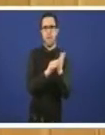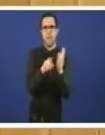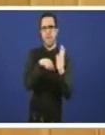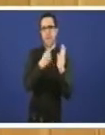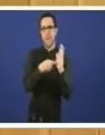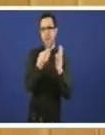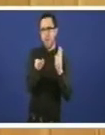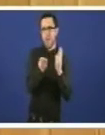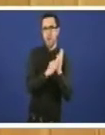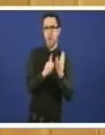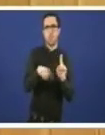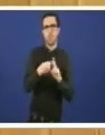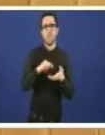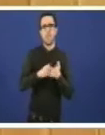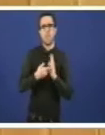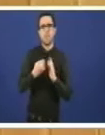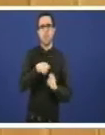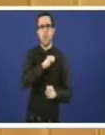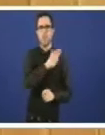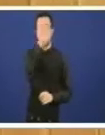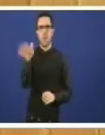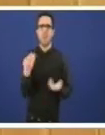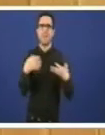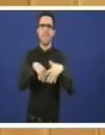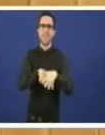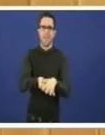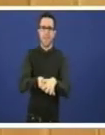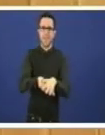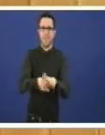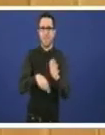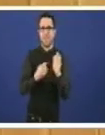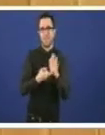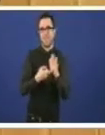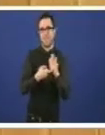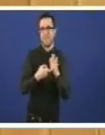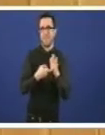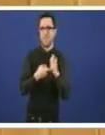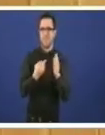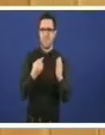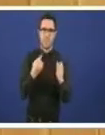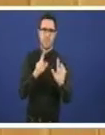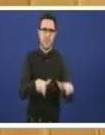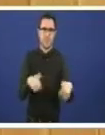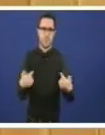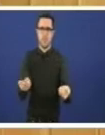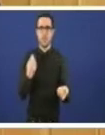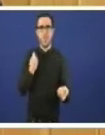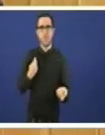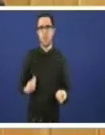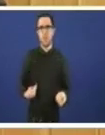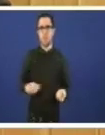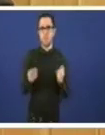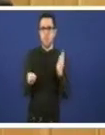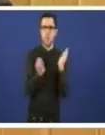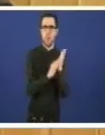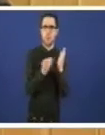tamén o plan nacional de integrado de residuos pactado con todas as comunidades autónomas cando vostedes estamos no goberno é o mesmo exactamente o